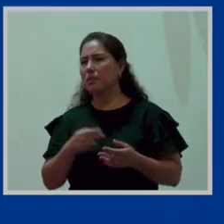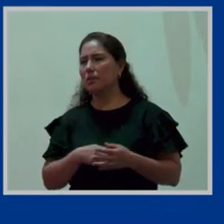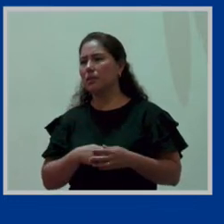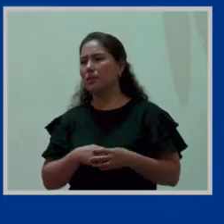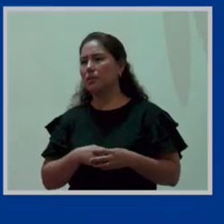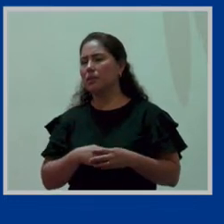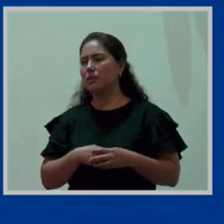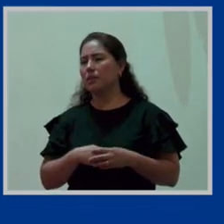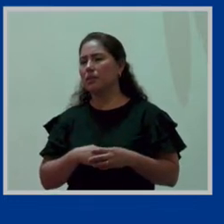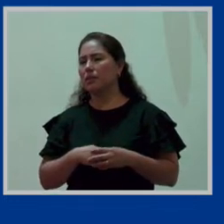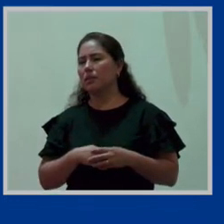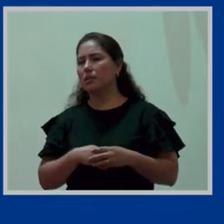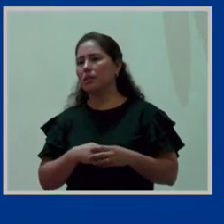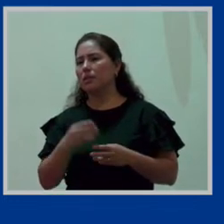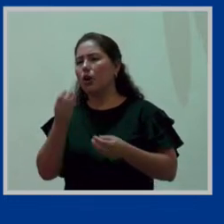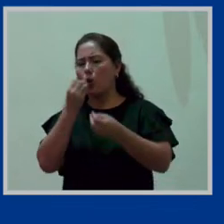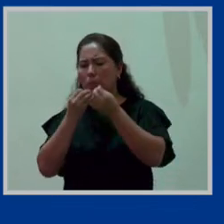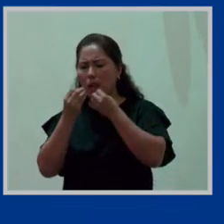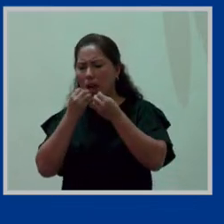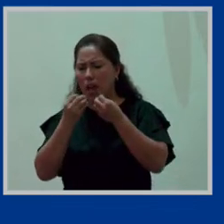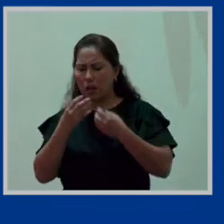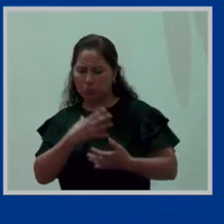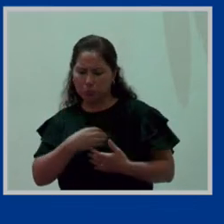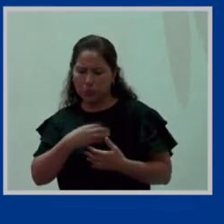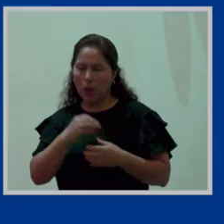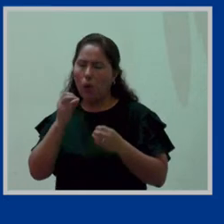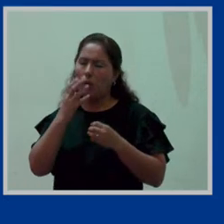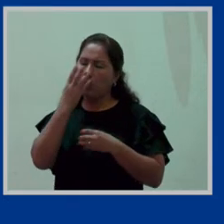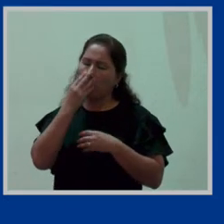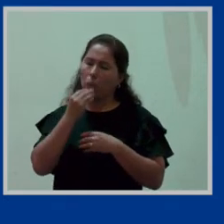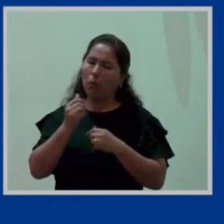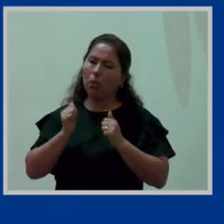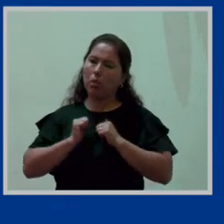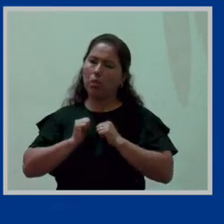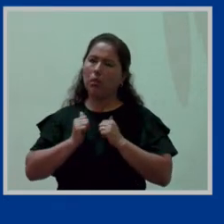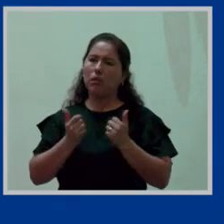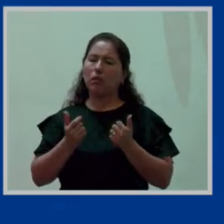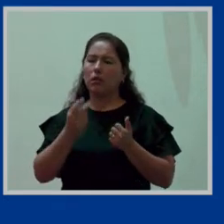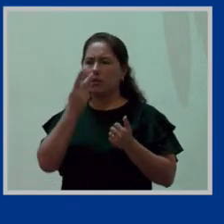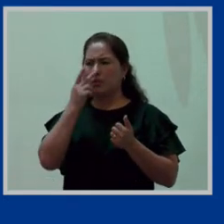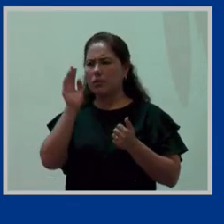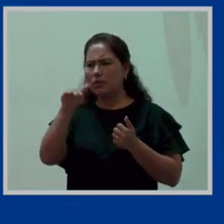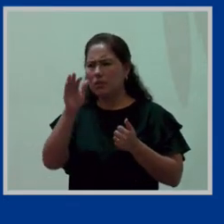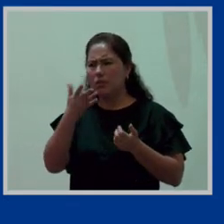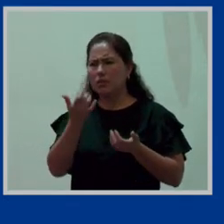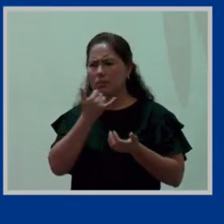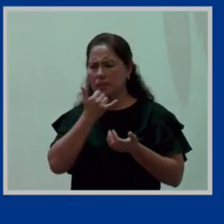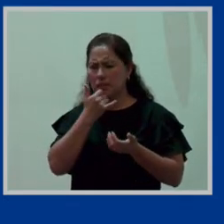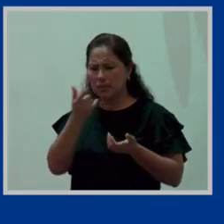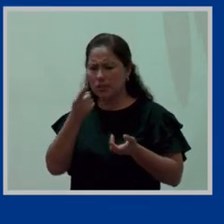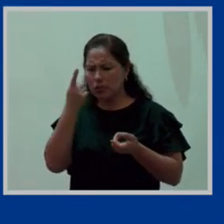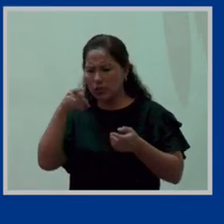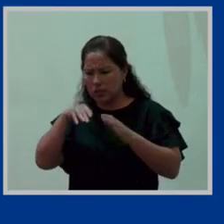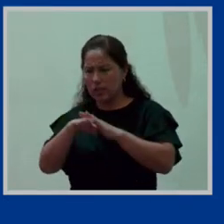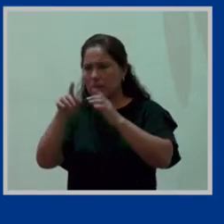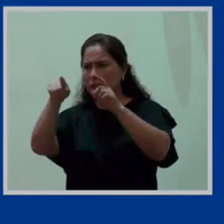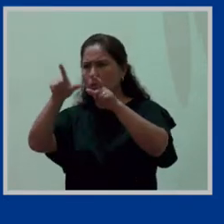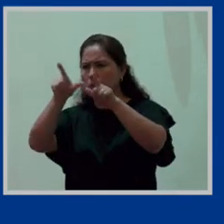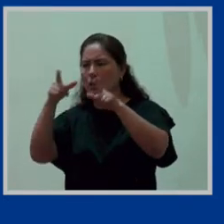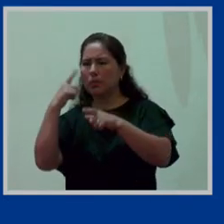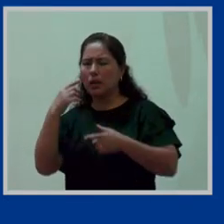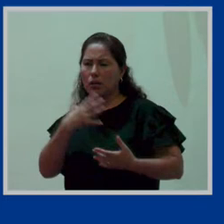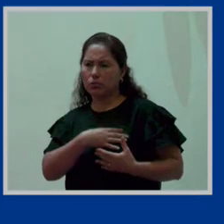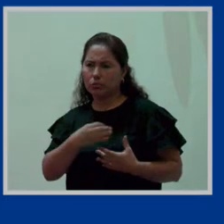refrigerando o sea tomando sus alimentos o tomando una siesta y cuando se le llama la atención dice no pero este es mi derecho no